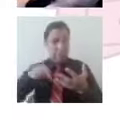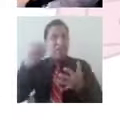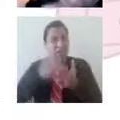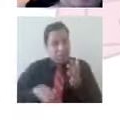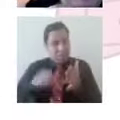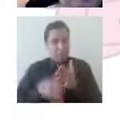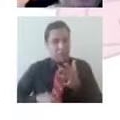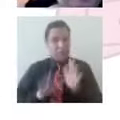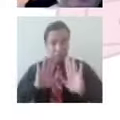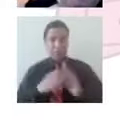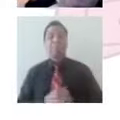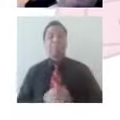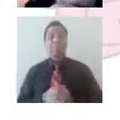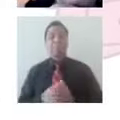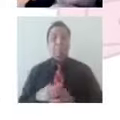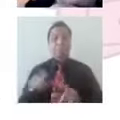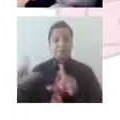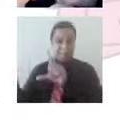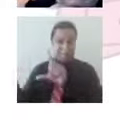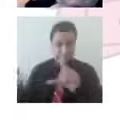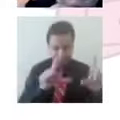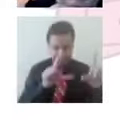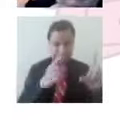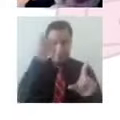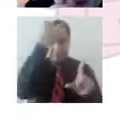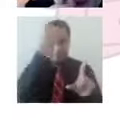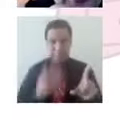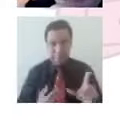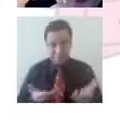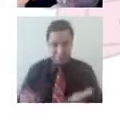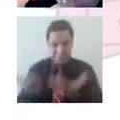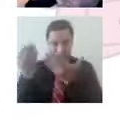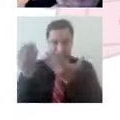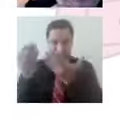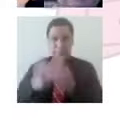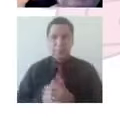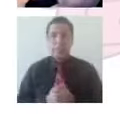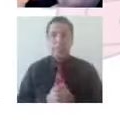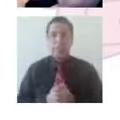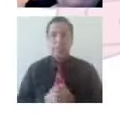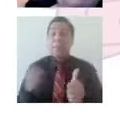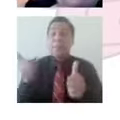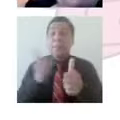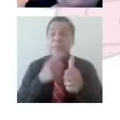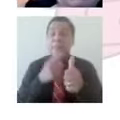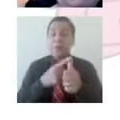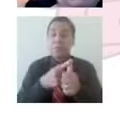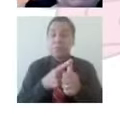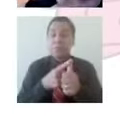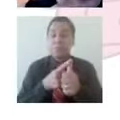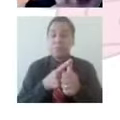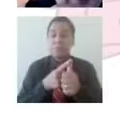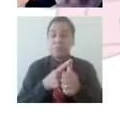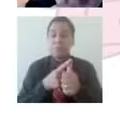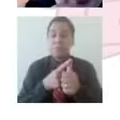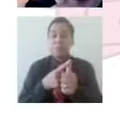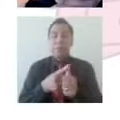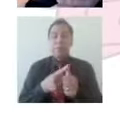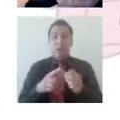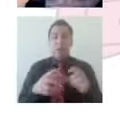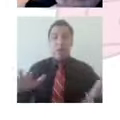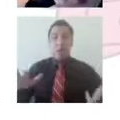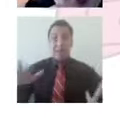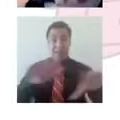menciona que dentro de la salud mental podemos conceptualizar lo siguiente. Primero, se refiere a la capacidad de adaptarse al cambio.